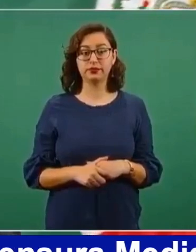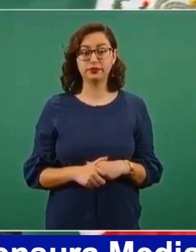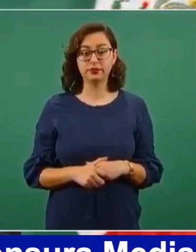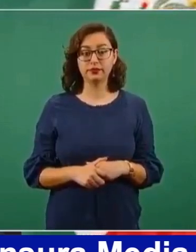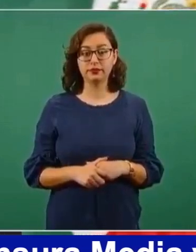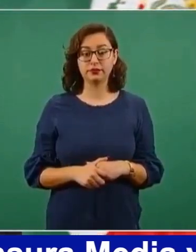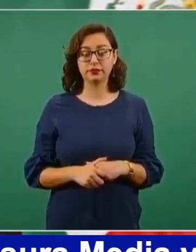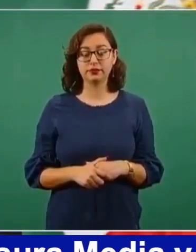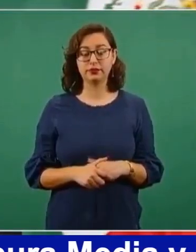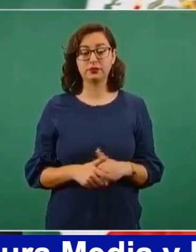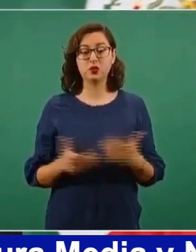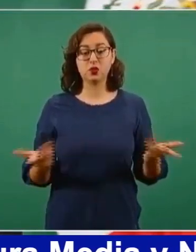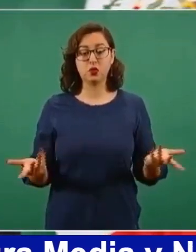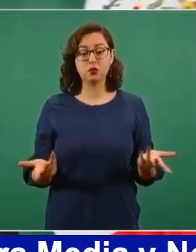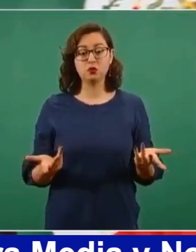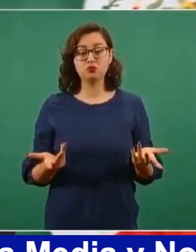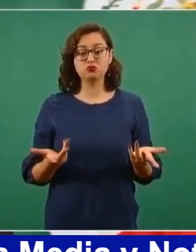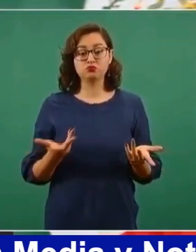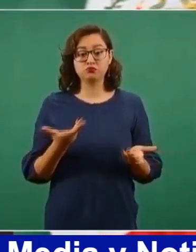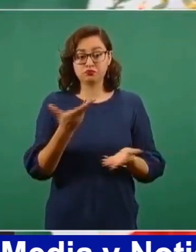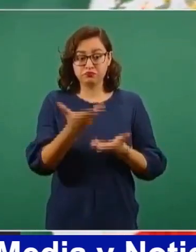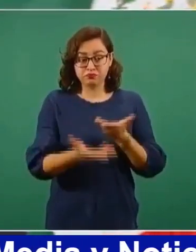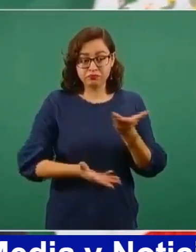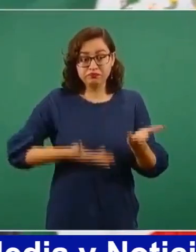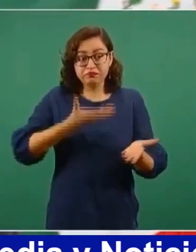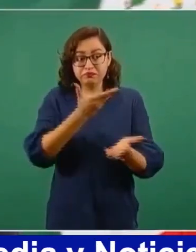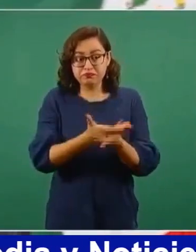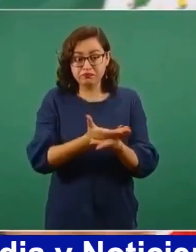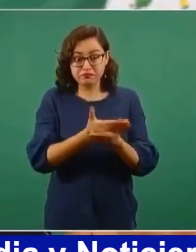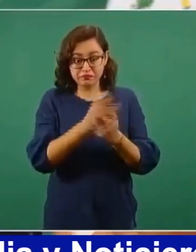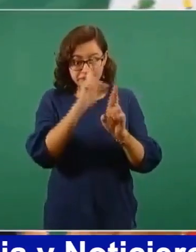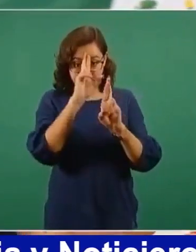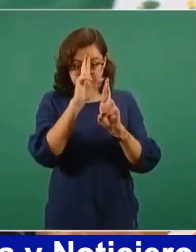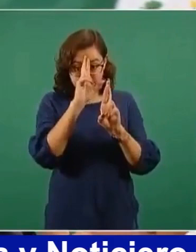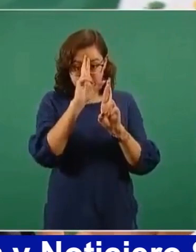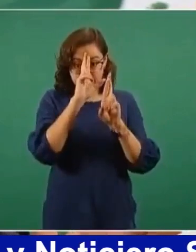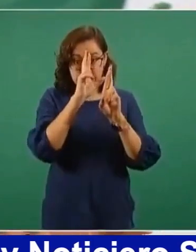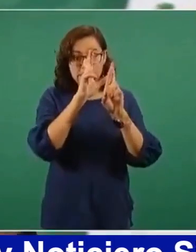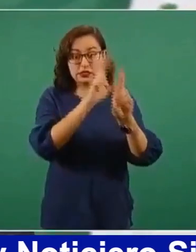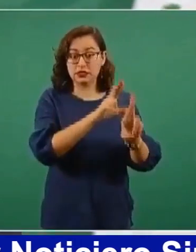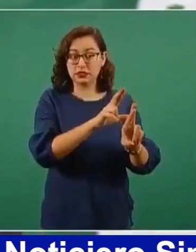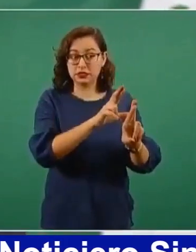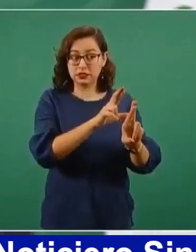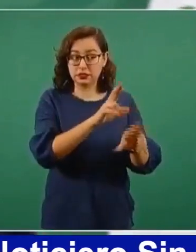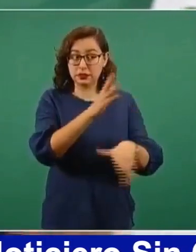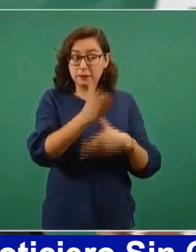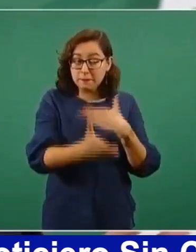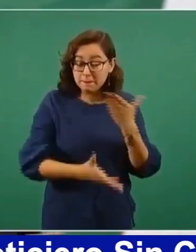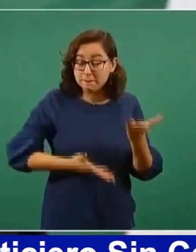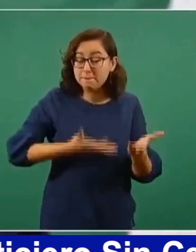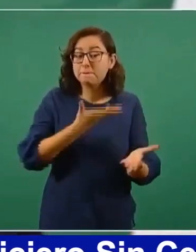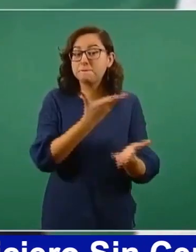respetuosa fue que no queríamos que se